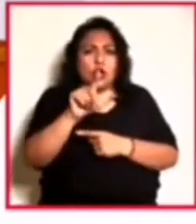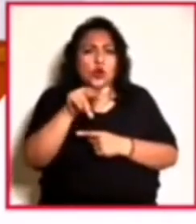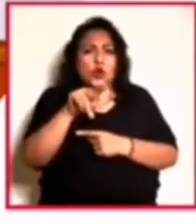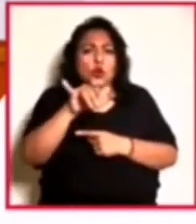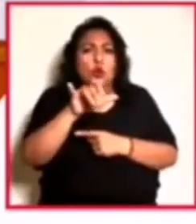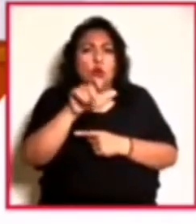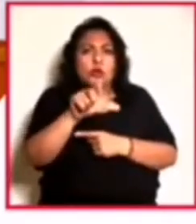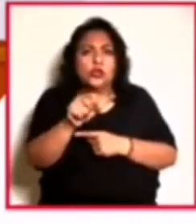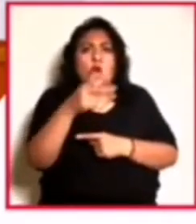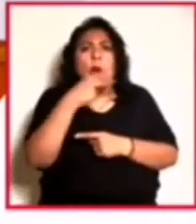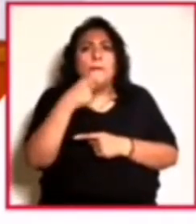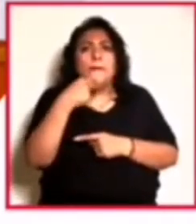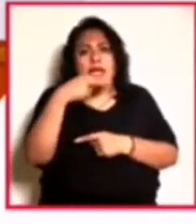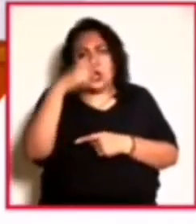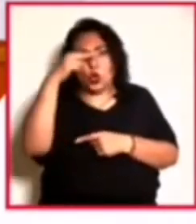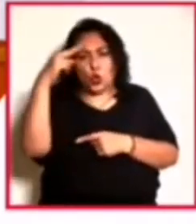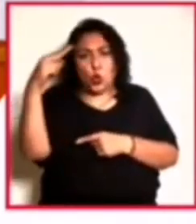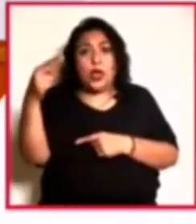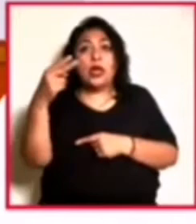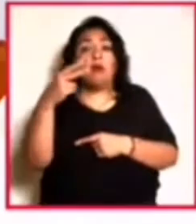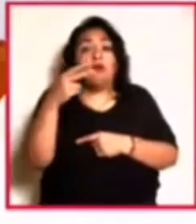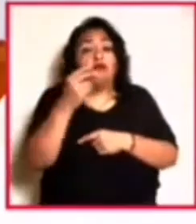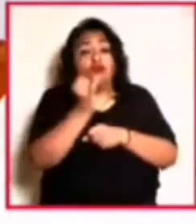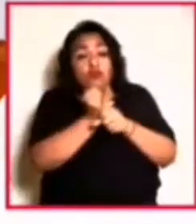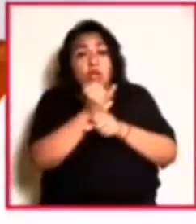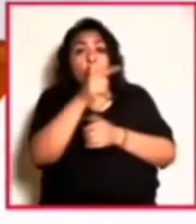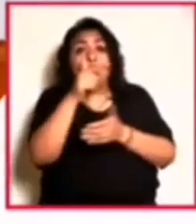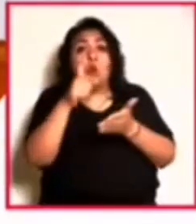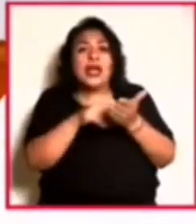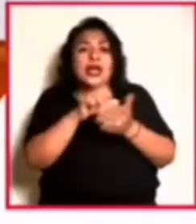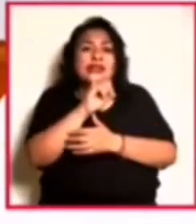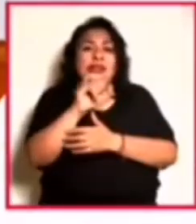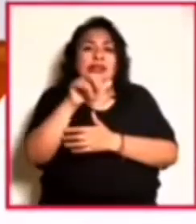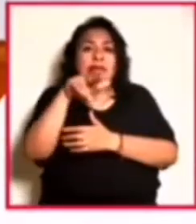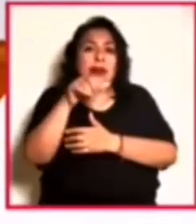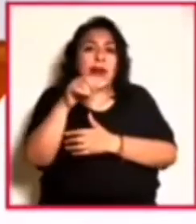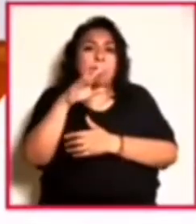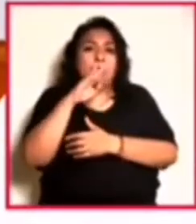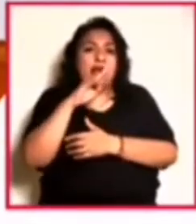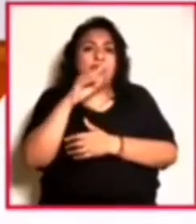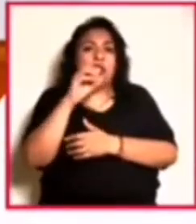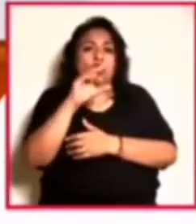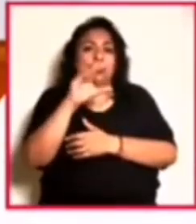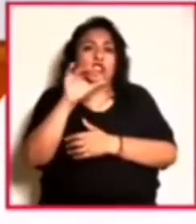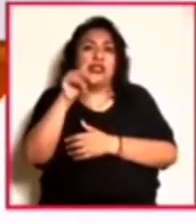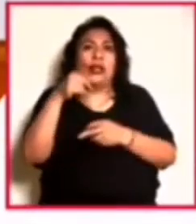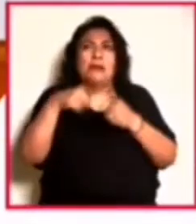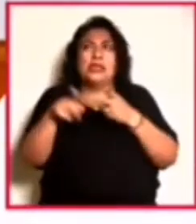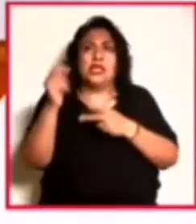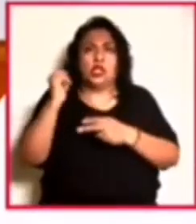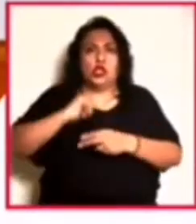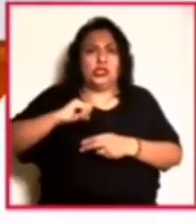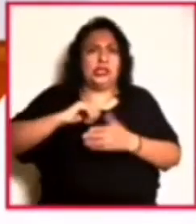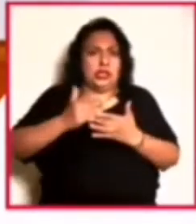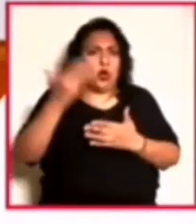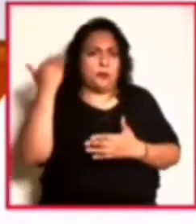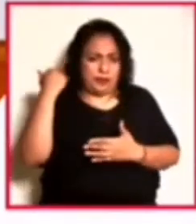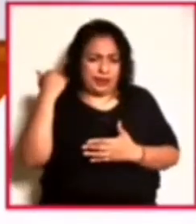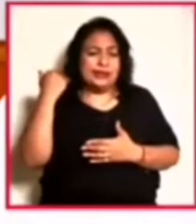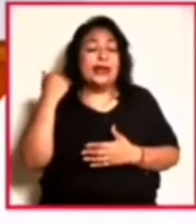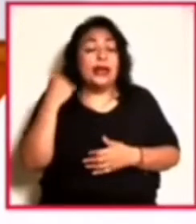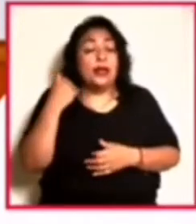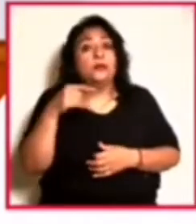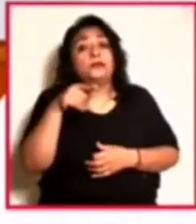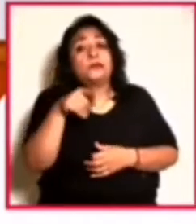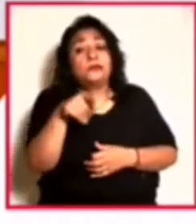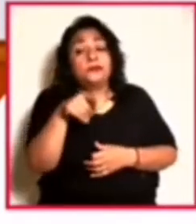un noruego que exploró la Sierra Madre Occidental a principios del siglo pasado. Y con